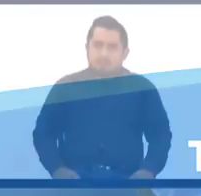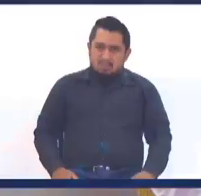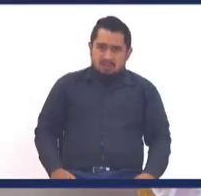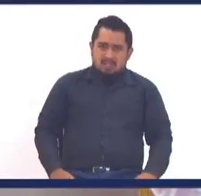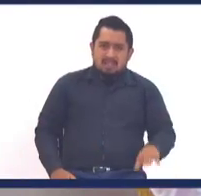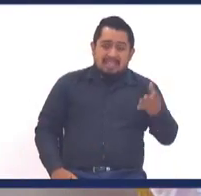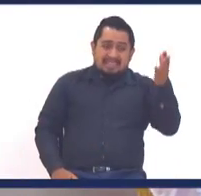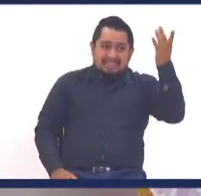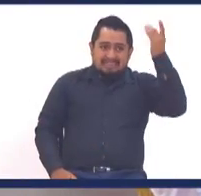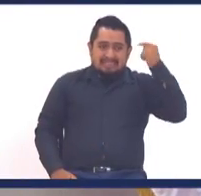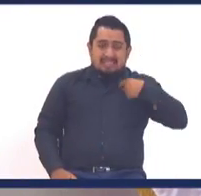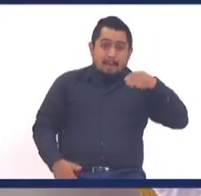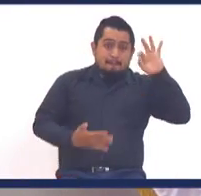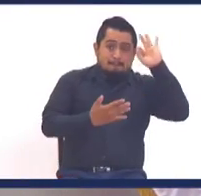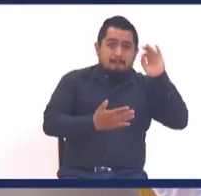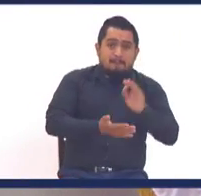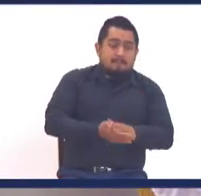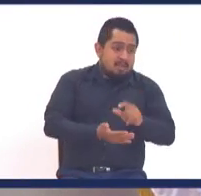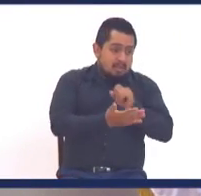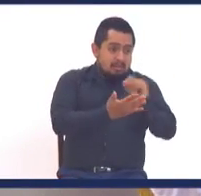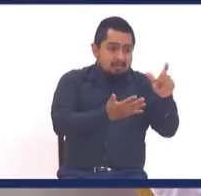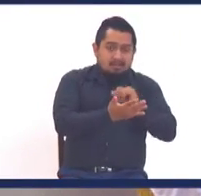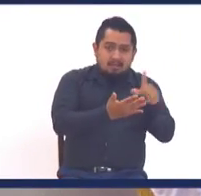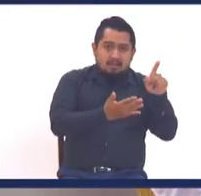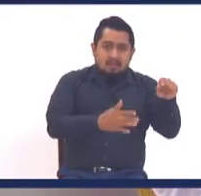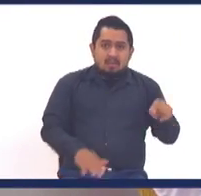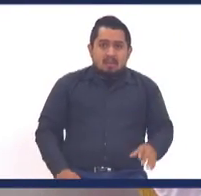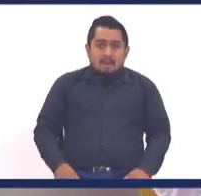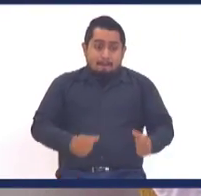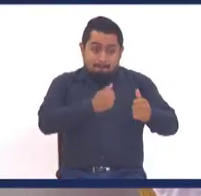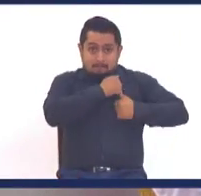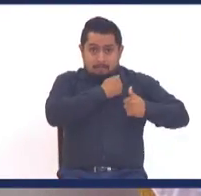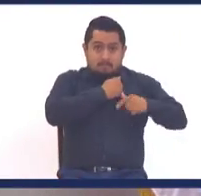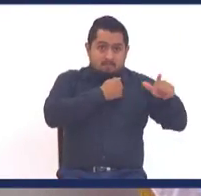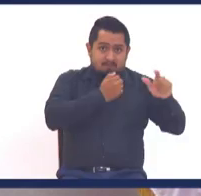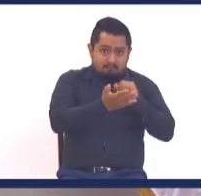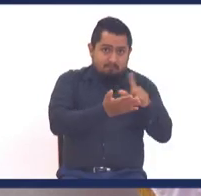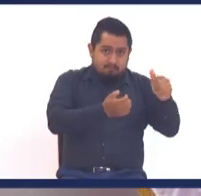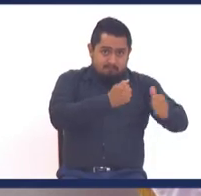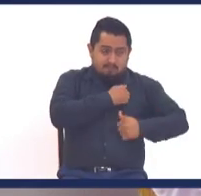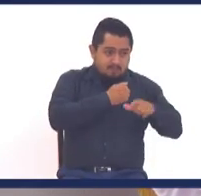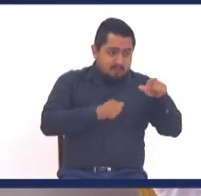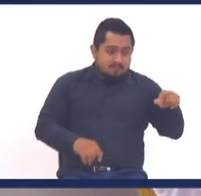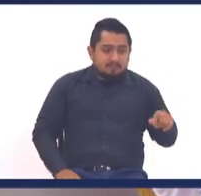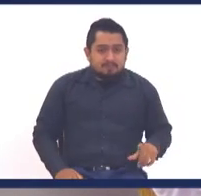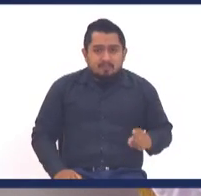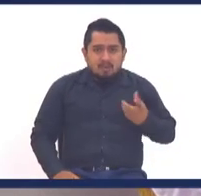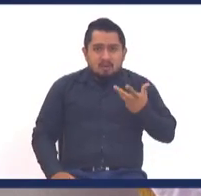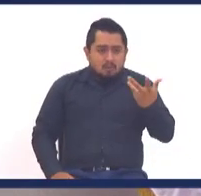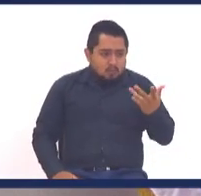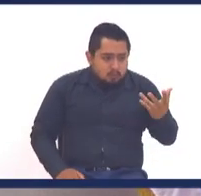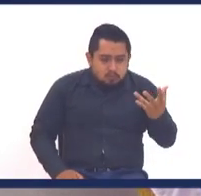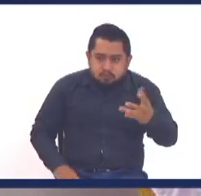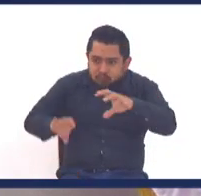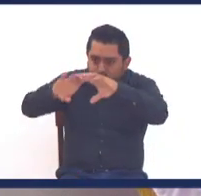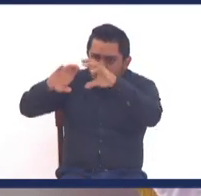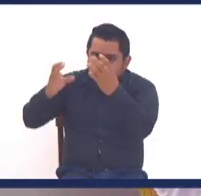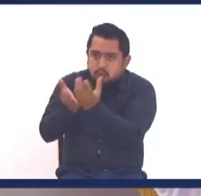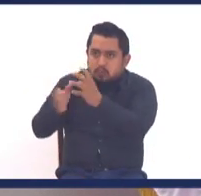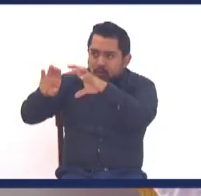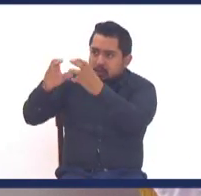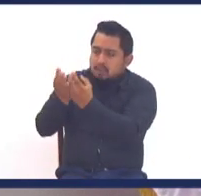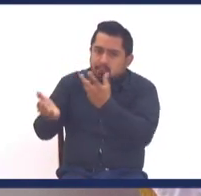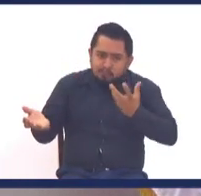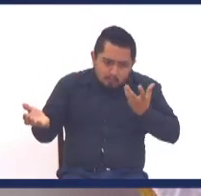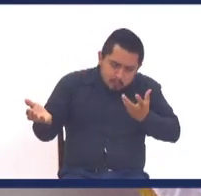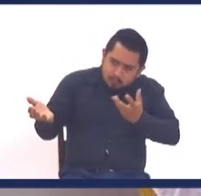estábamos predicando en la escuela militar, Capitán General Gerardo Barrios. Amablemente nos llevaron a una clase, Capitán Solís.